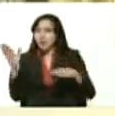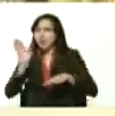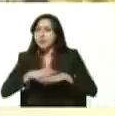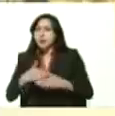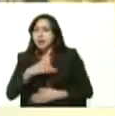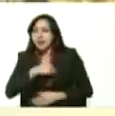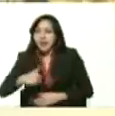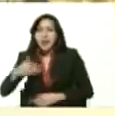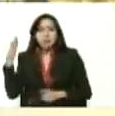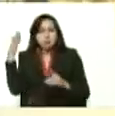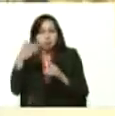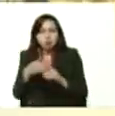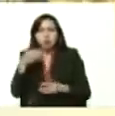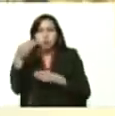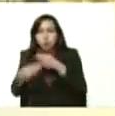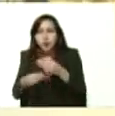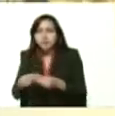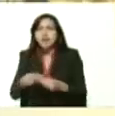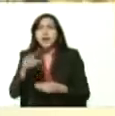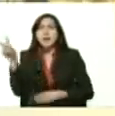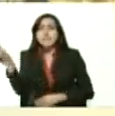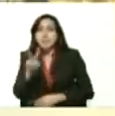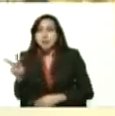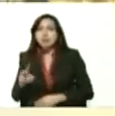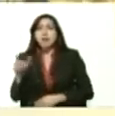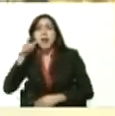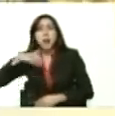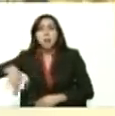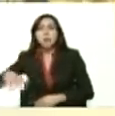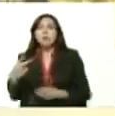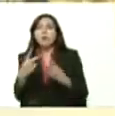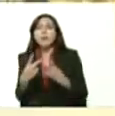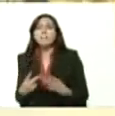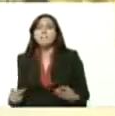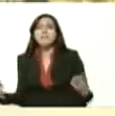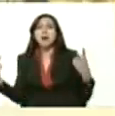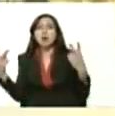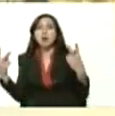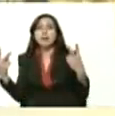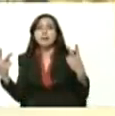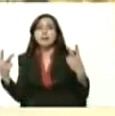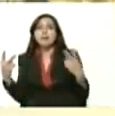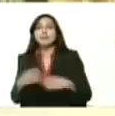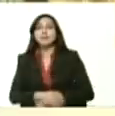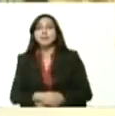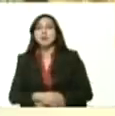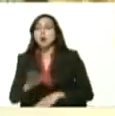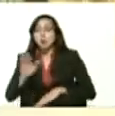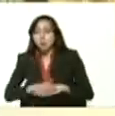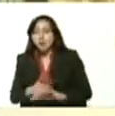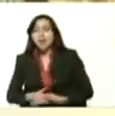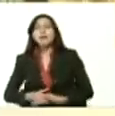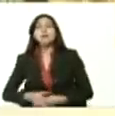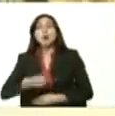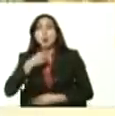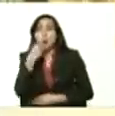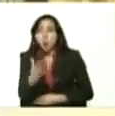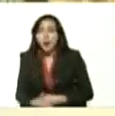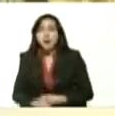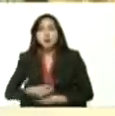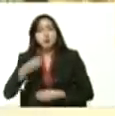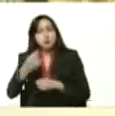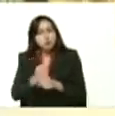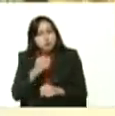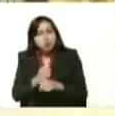aspiramos construir una venezuela con un pueblo de valores de valores un pueblo honesto laborioso